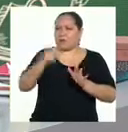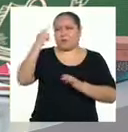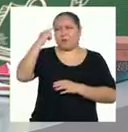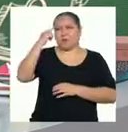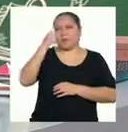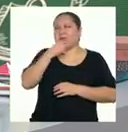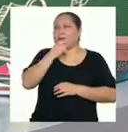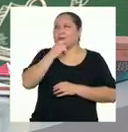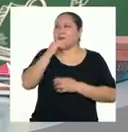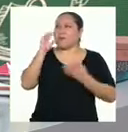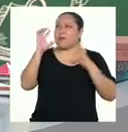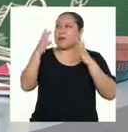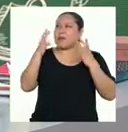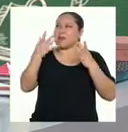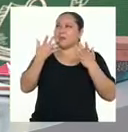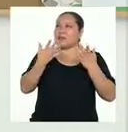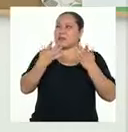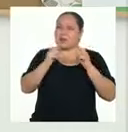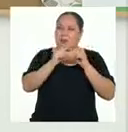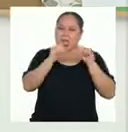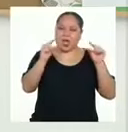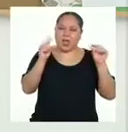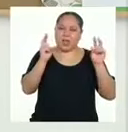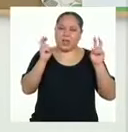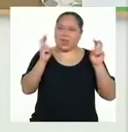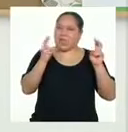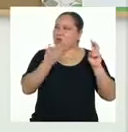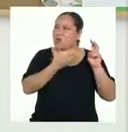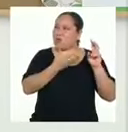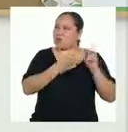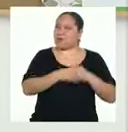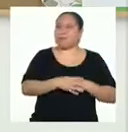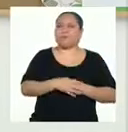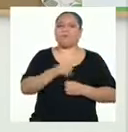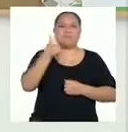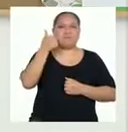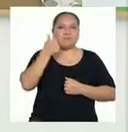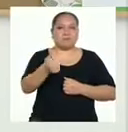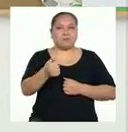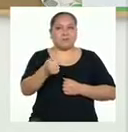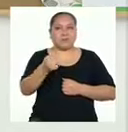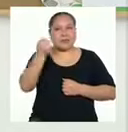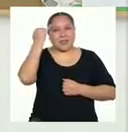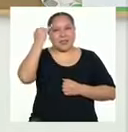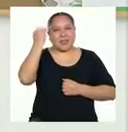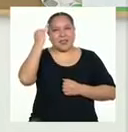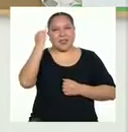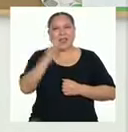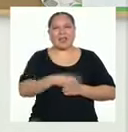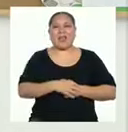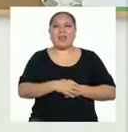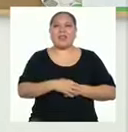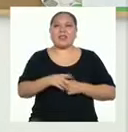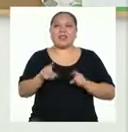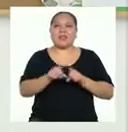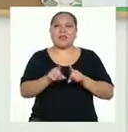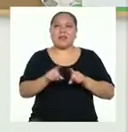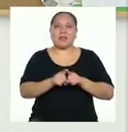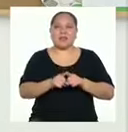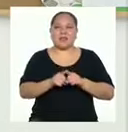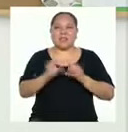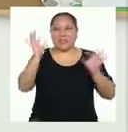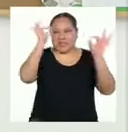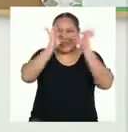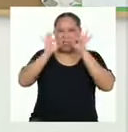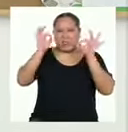suena muy parecido al enunciado inicial. ¡Qué buena observación! Incluso estamos usando la misma palabra distracciones y distraernos.